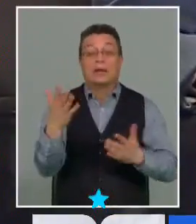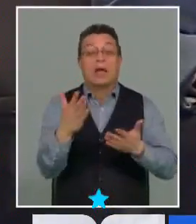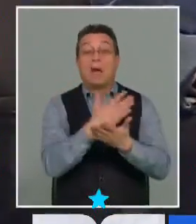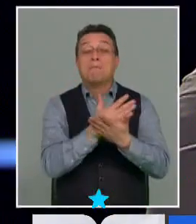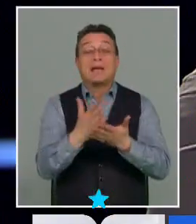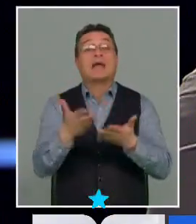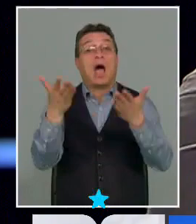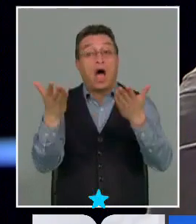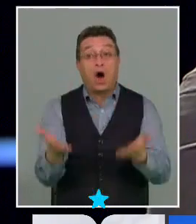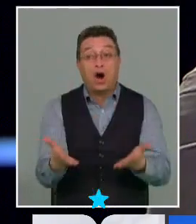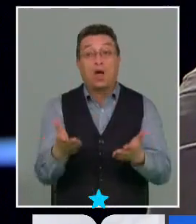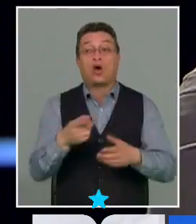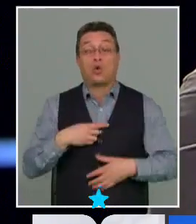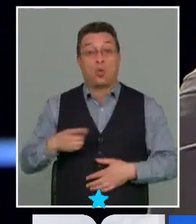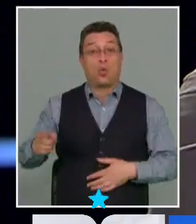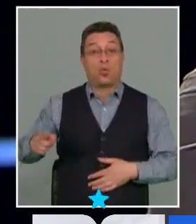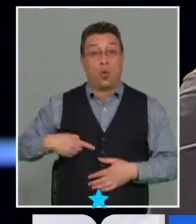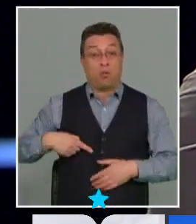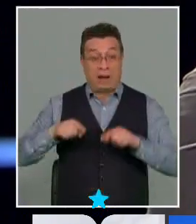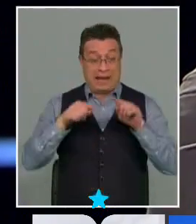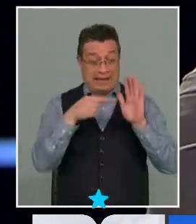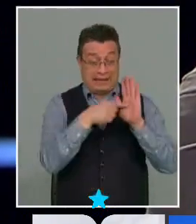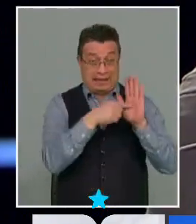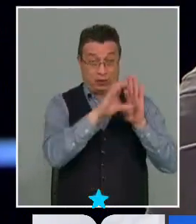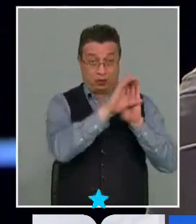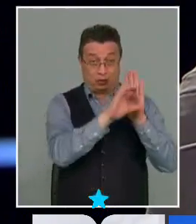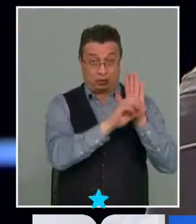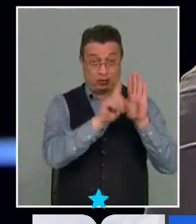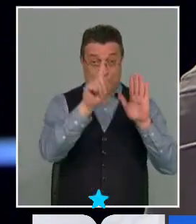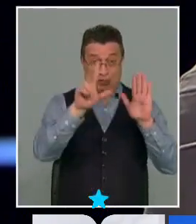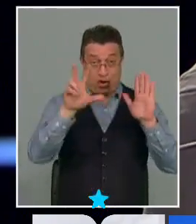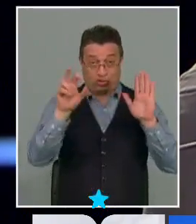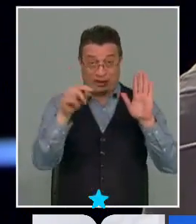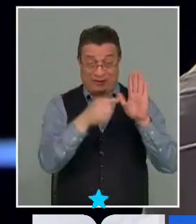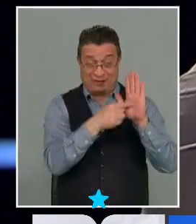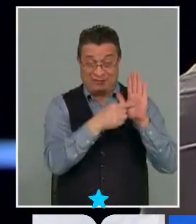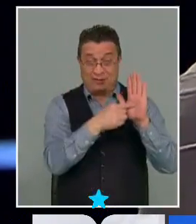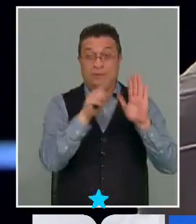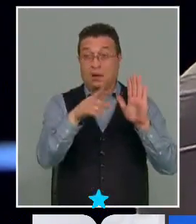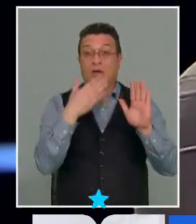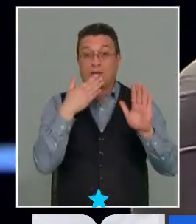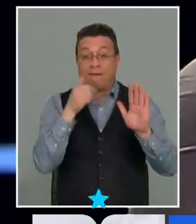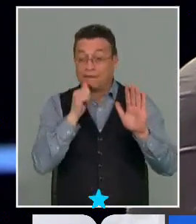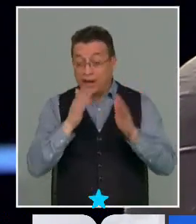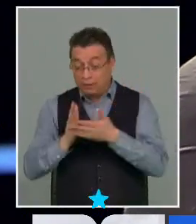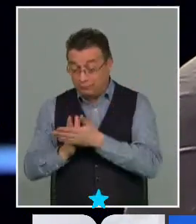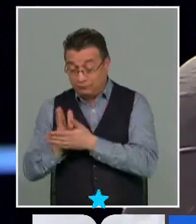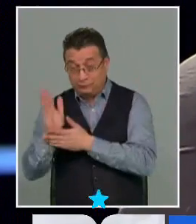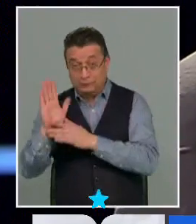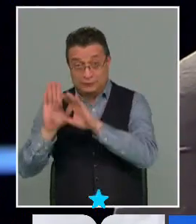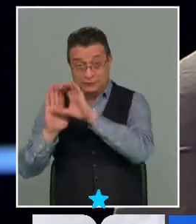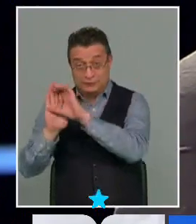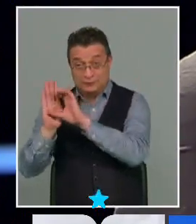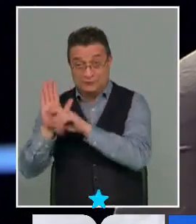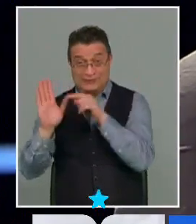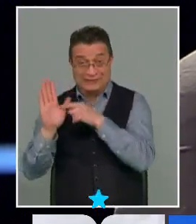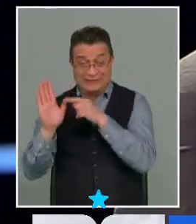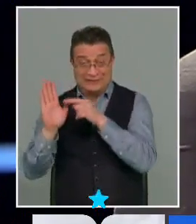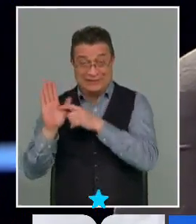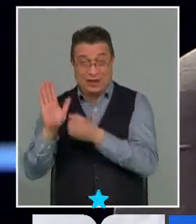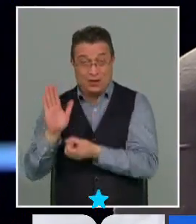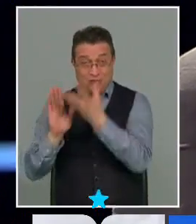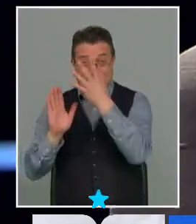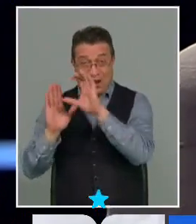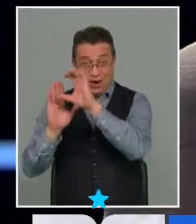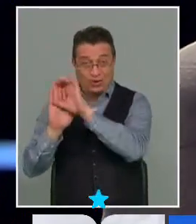pasando hoy día es culpa de esta Constitución, de esta legislación, todavía no entra en debate ni en debut esta señorita que se llama